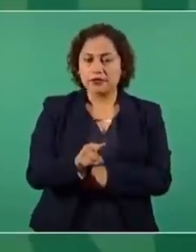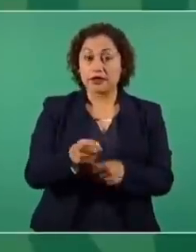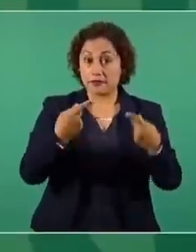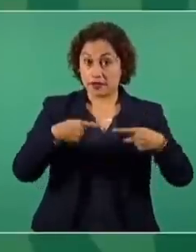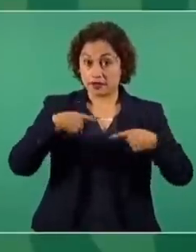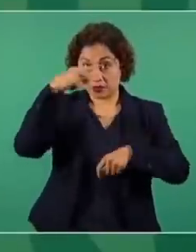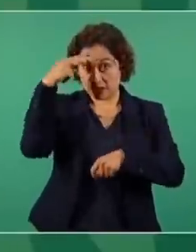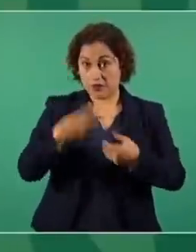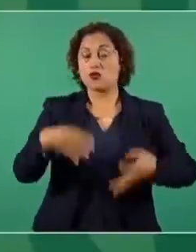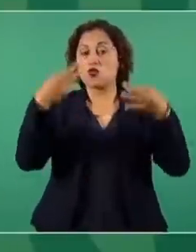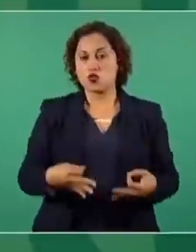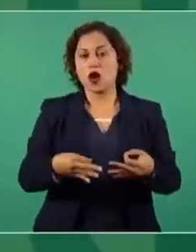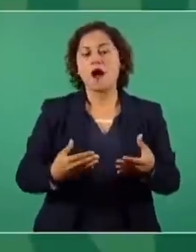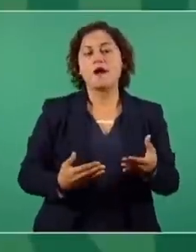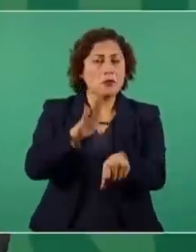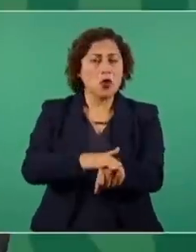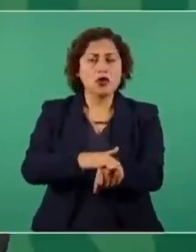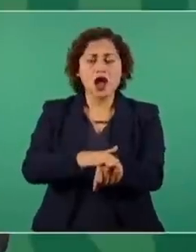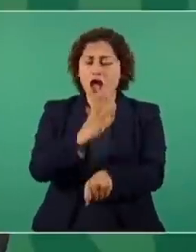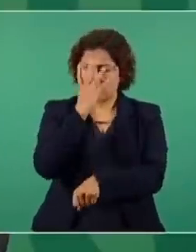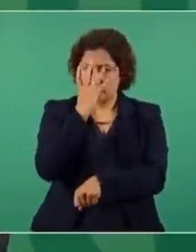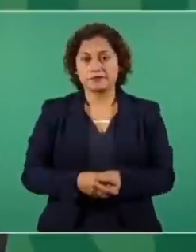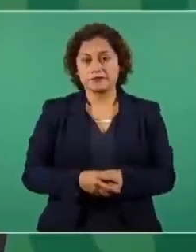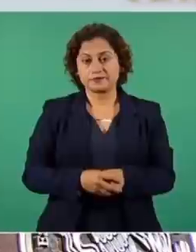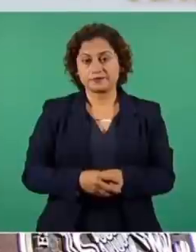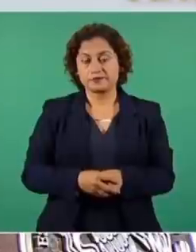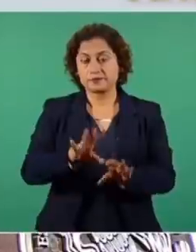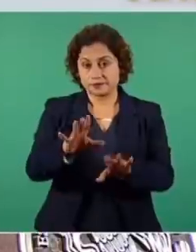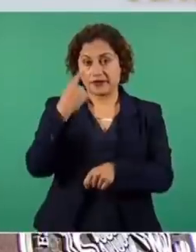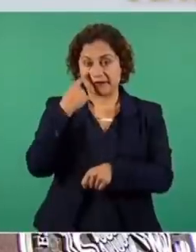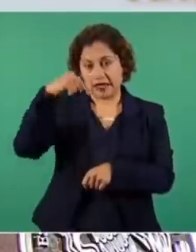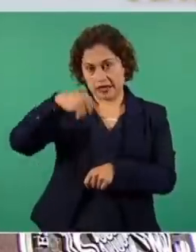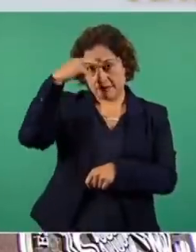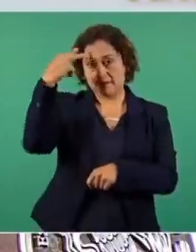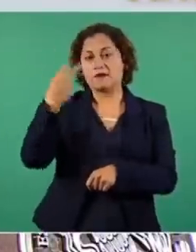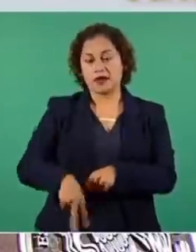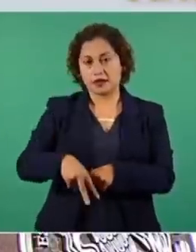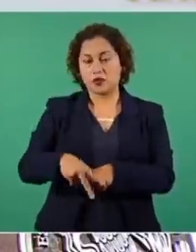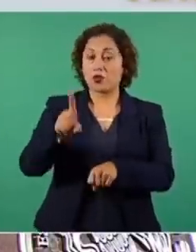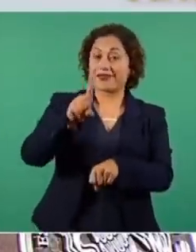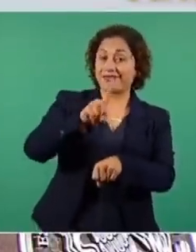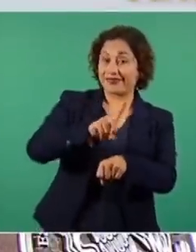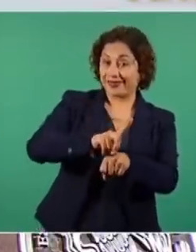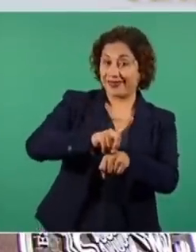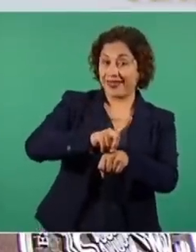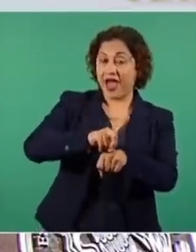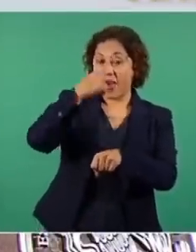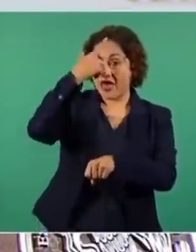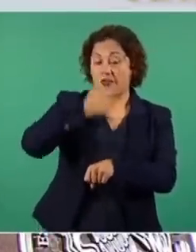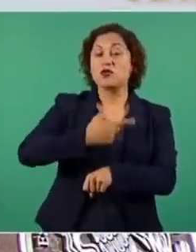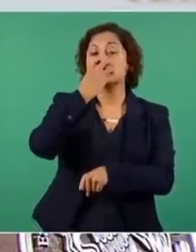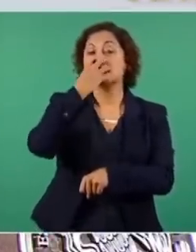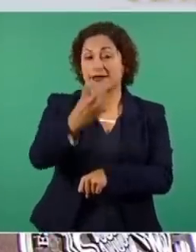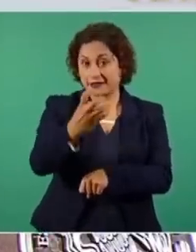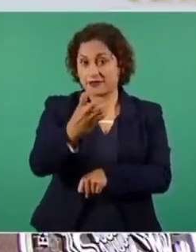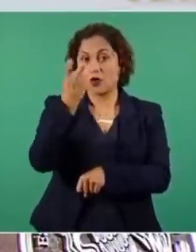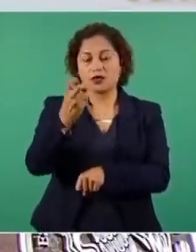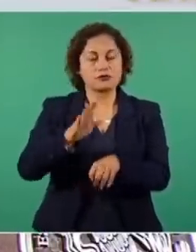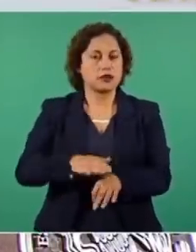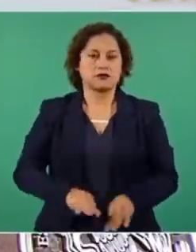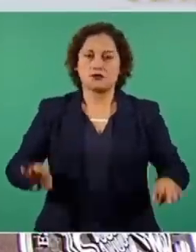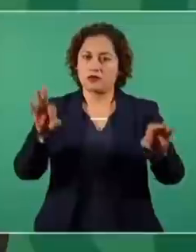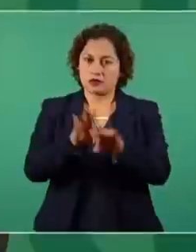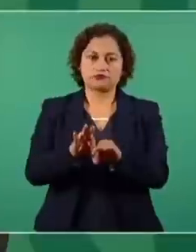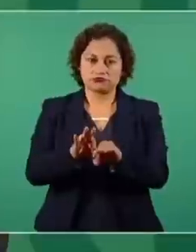viven en Estados Unidos y en otros países. En México la noche del grito es de las festividades más importantes,